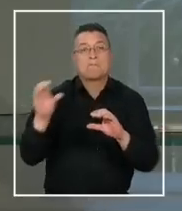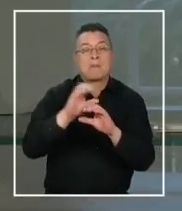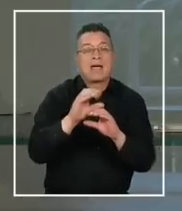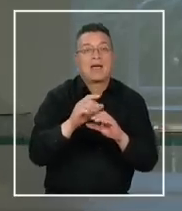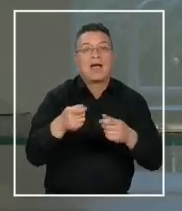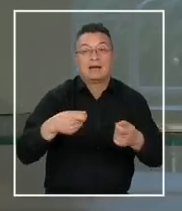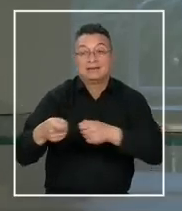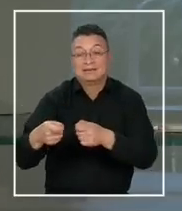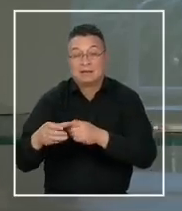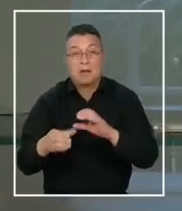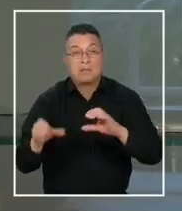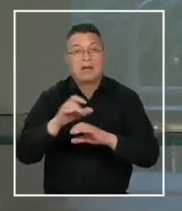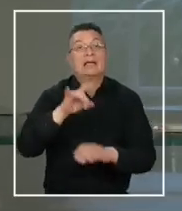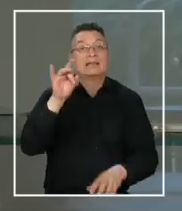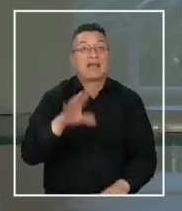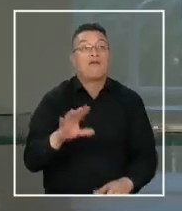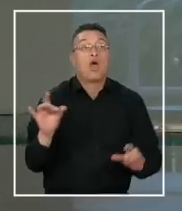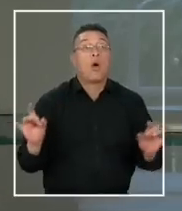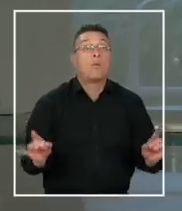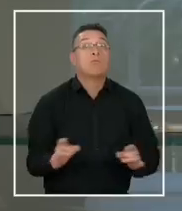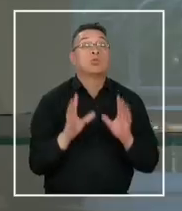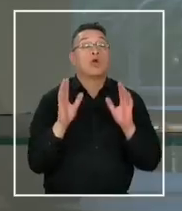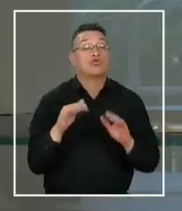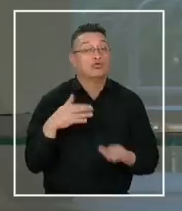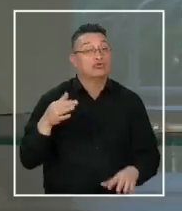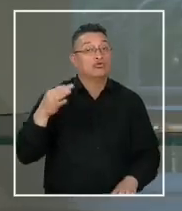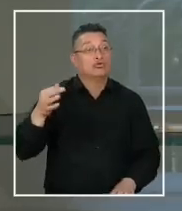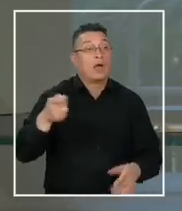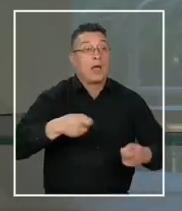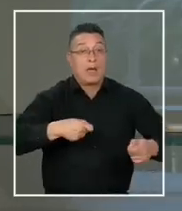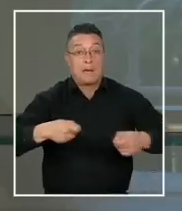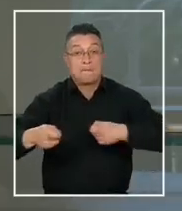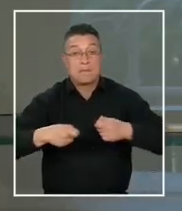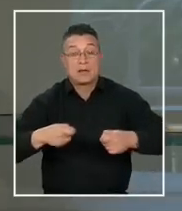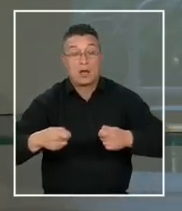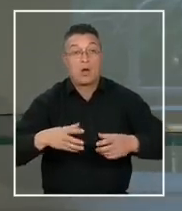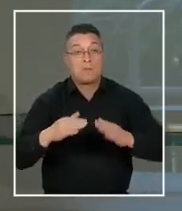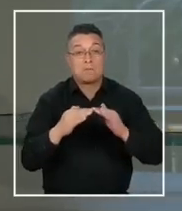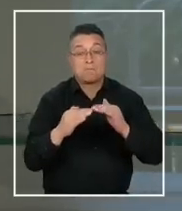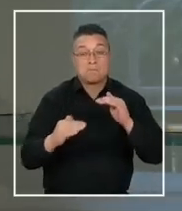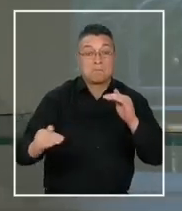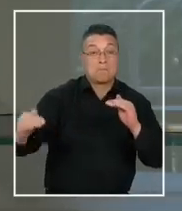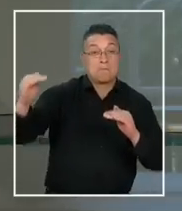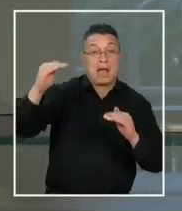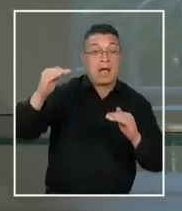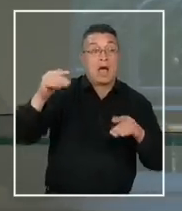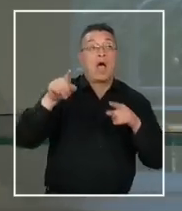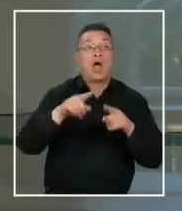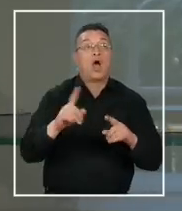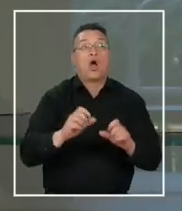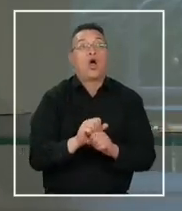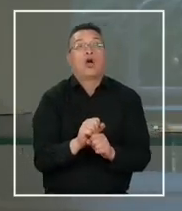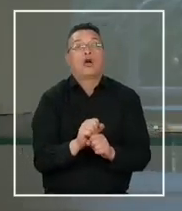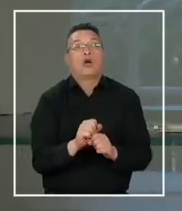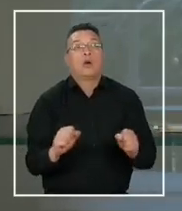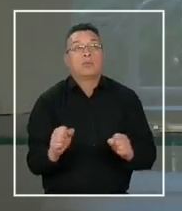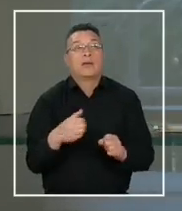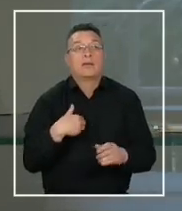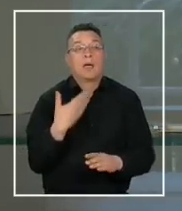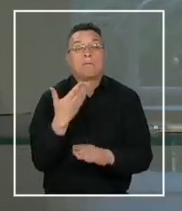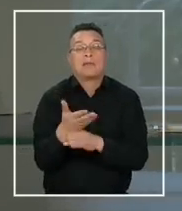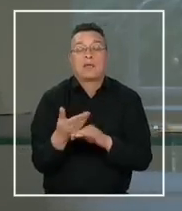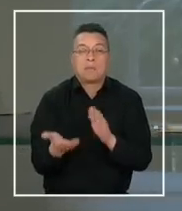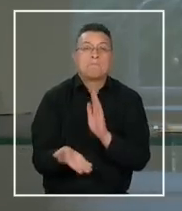precios de mercado porque saben que si en algún momento el mercado está muy por encima de ese valor, ellos no pueden pedir